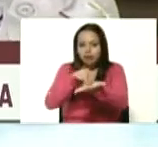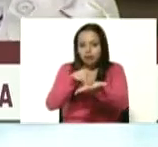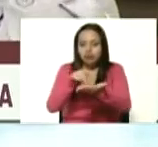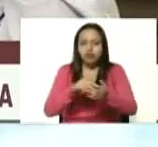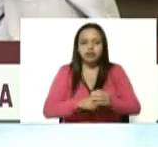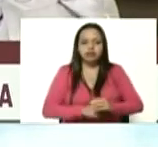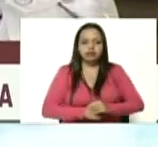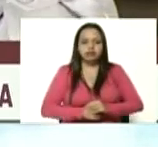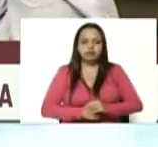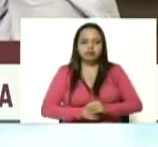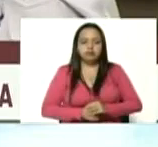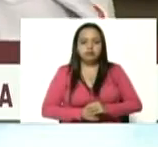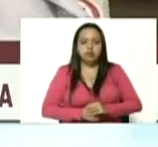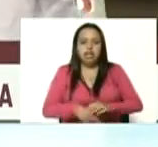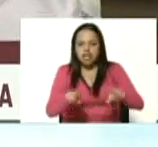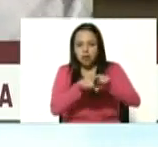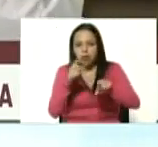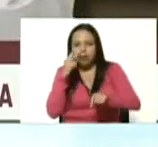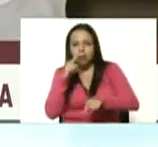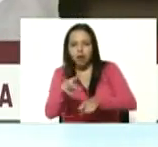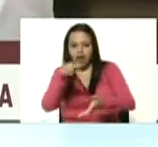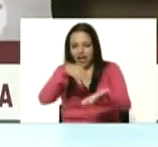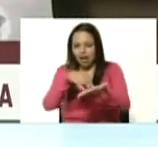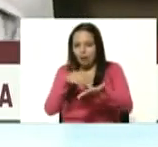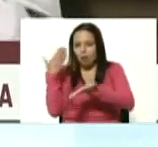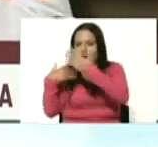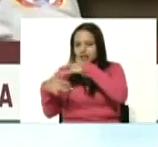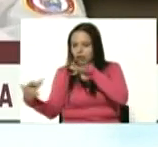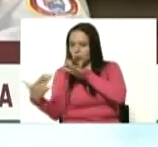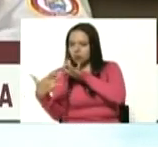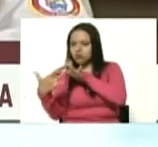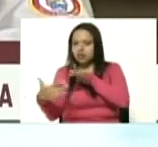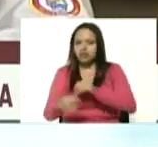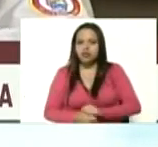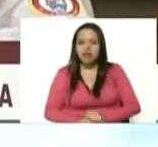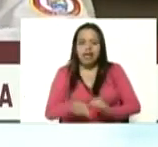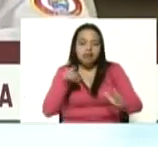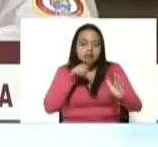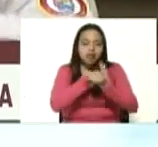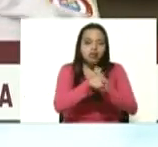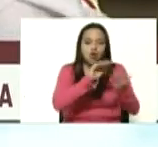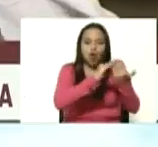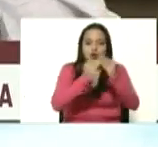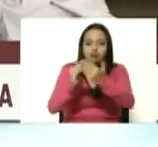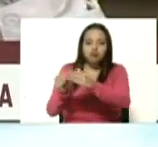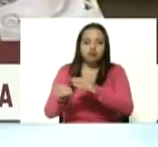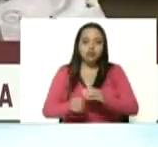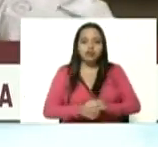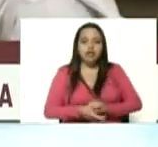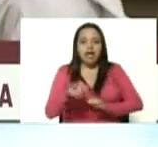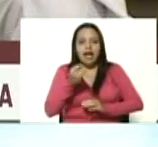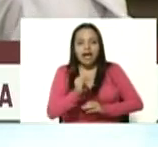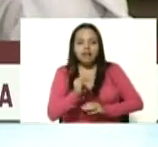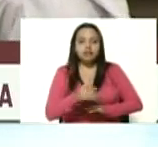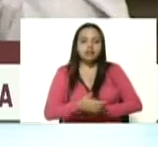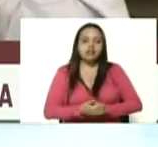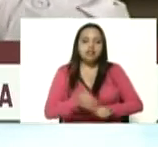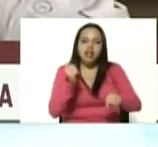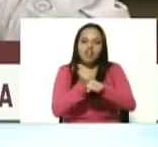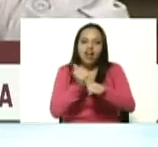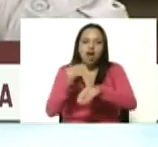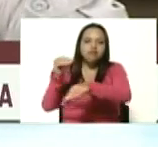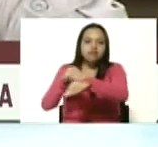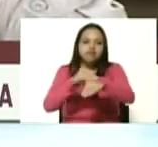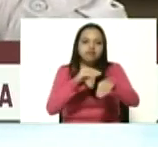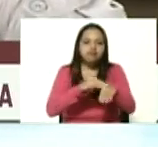el pase de Carabobo hemos abordado con los consejos comunales hemos abordado las comunidades hemos convocado a